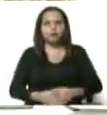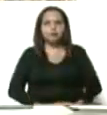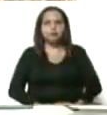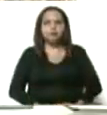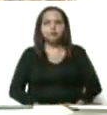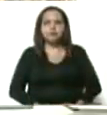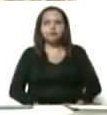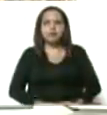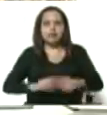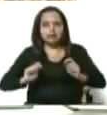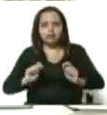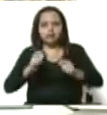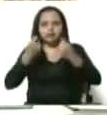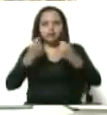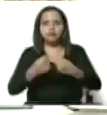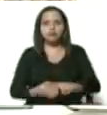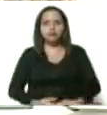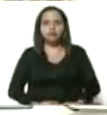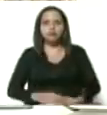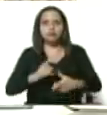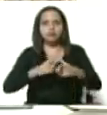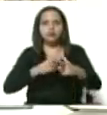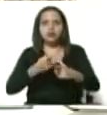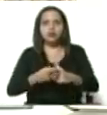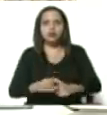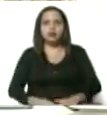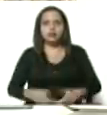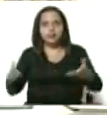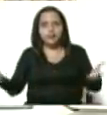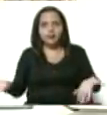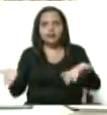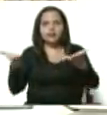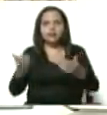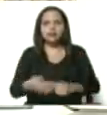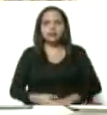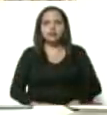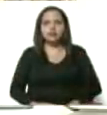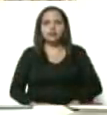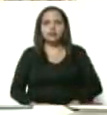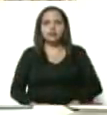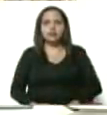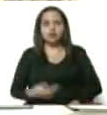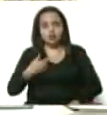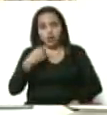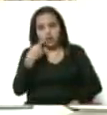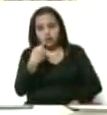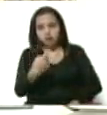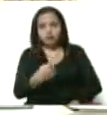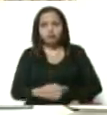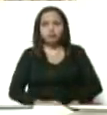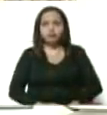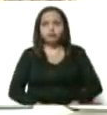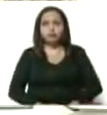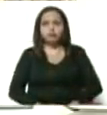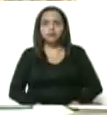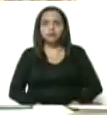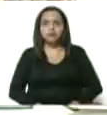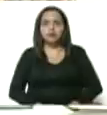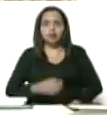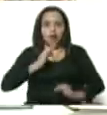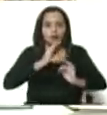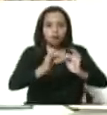curarlo. Así que, bueno, para adelante. Es lo que digo, el virus